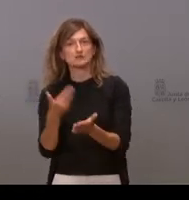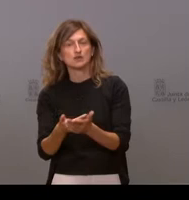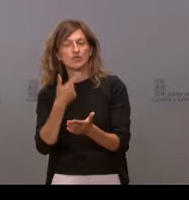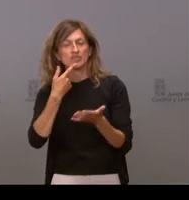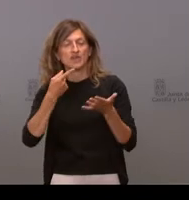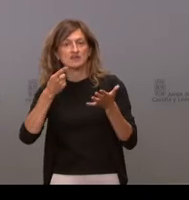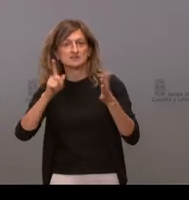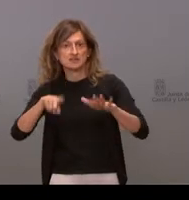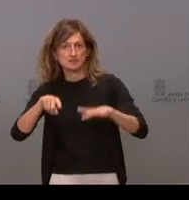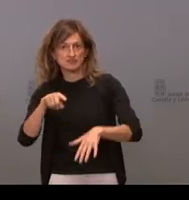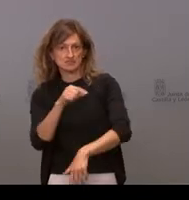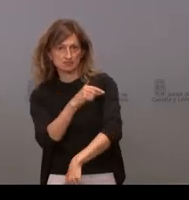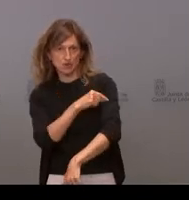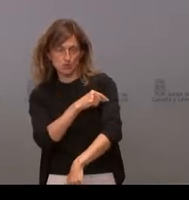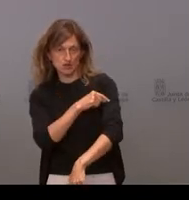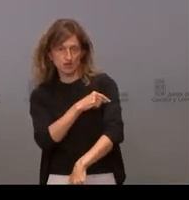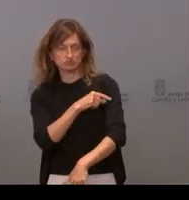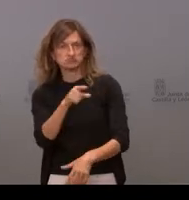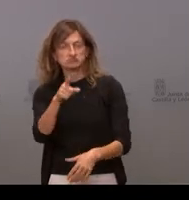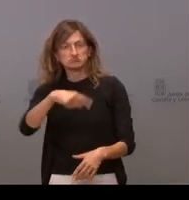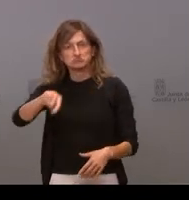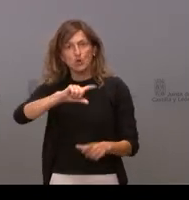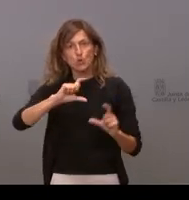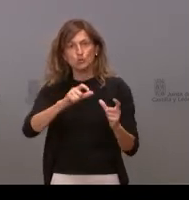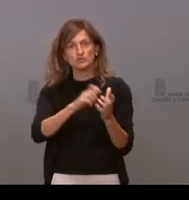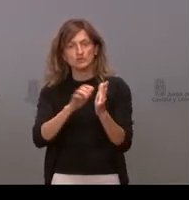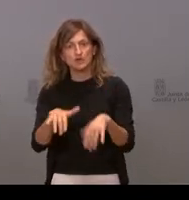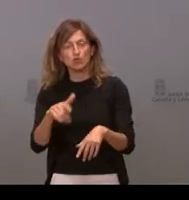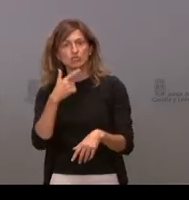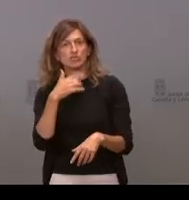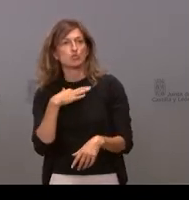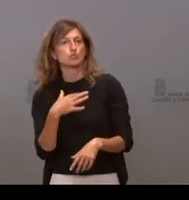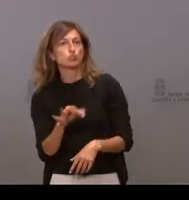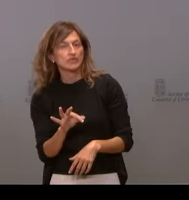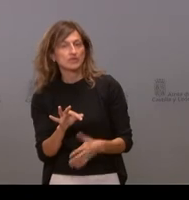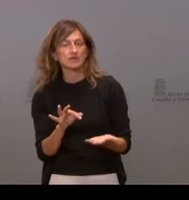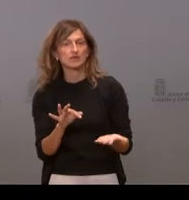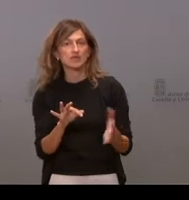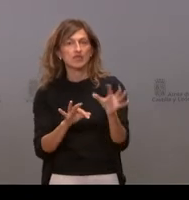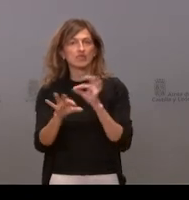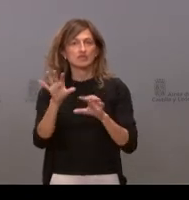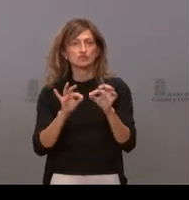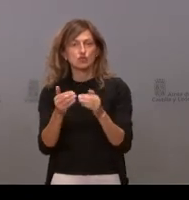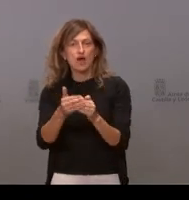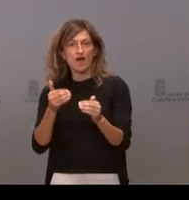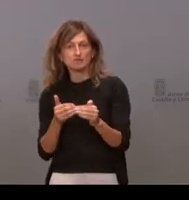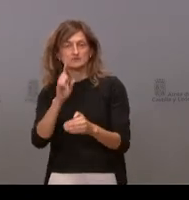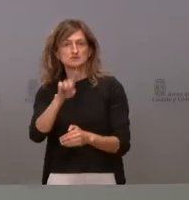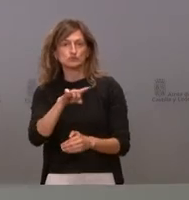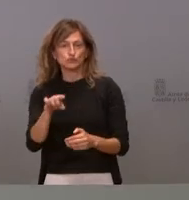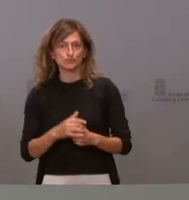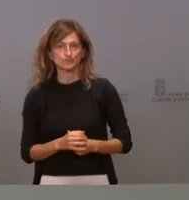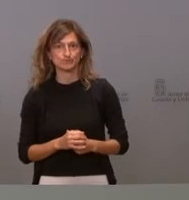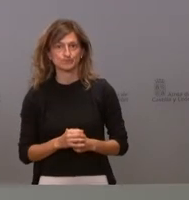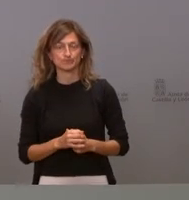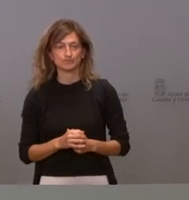los seis meses. No sé qué idea tiene la Junta una vez que tienen la posibilidad de tomar esta medida. Bueno,